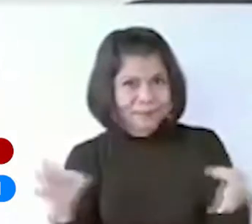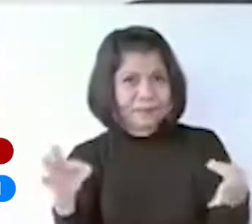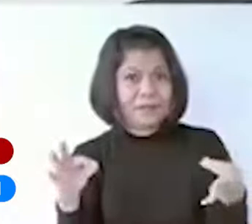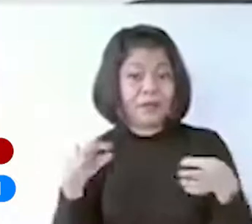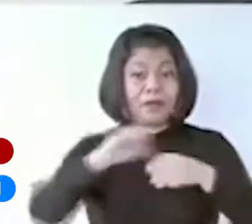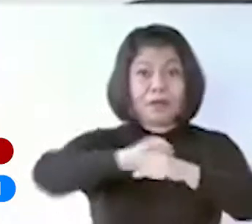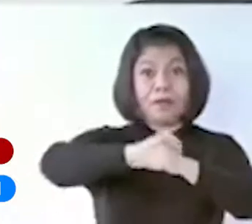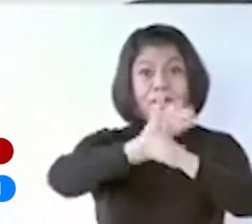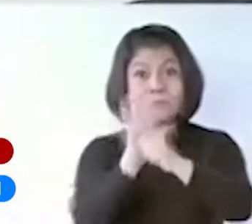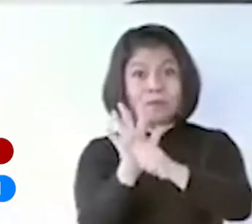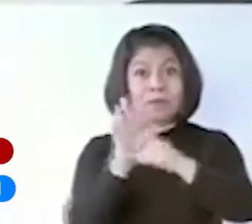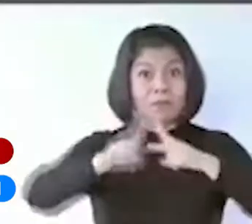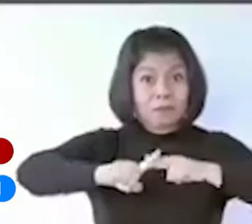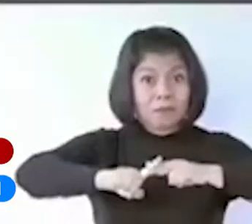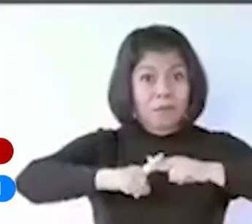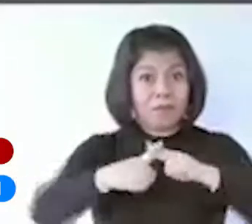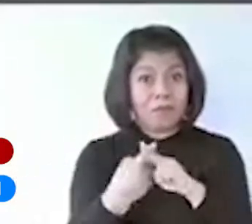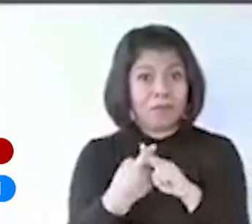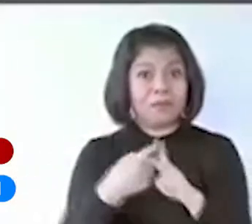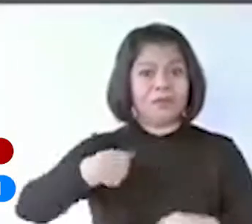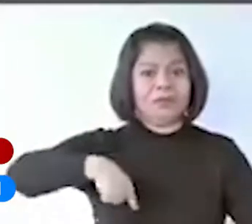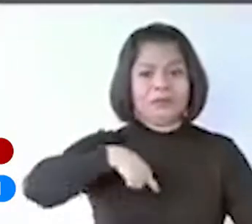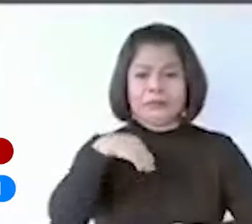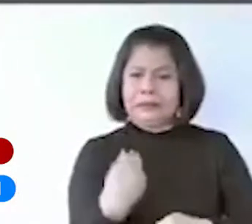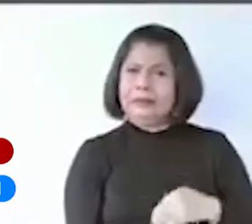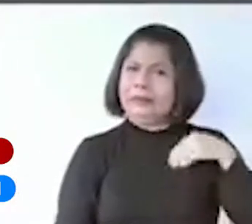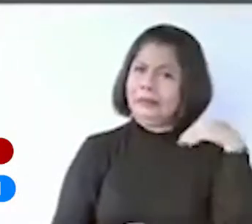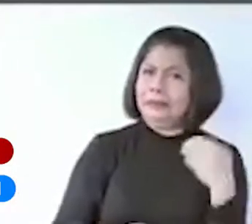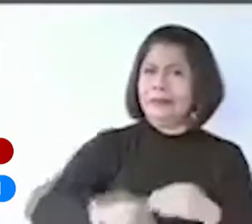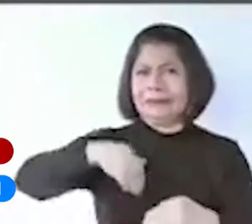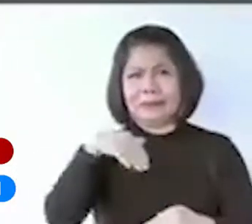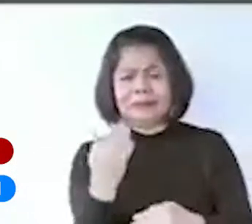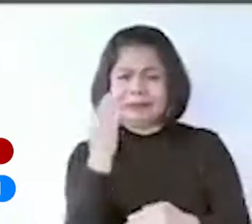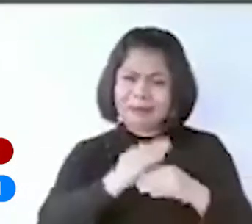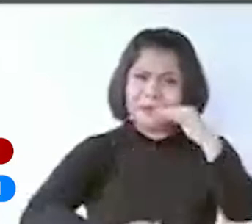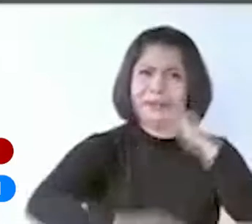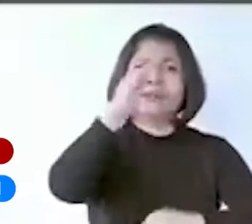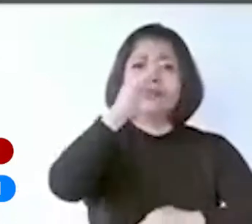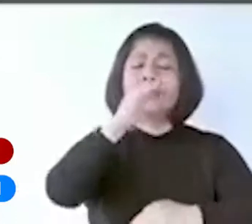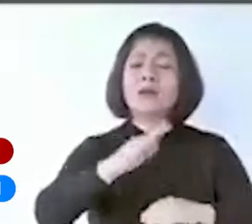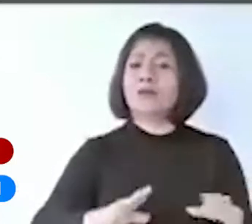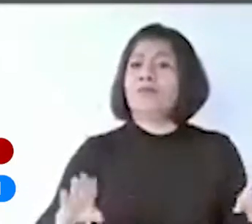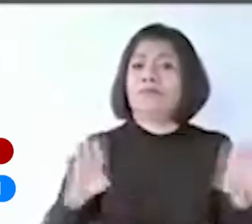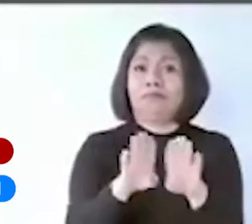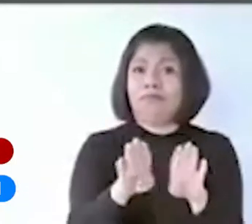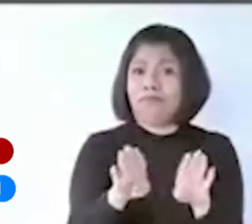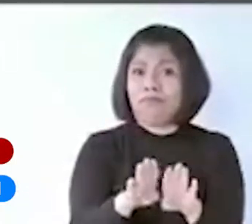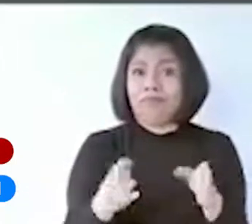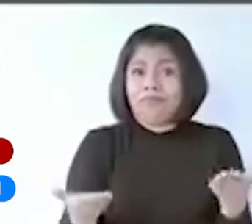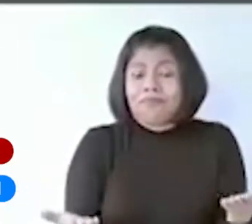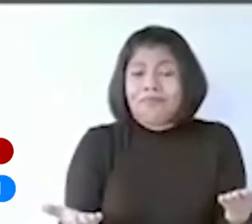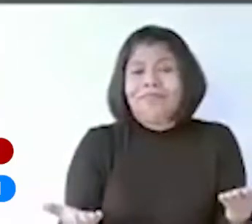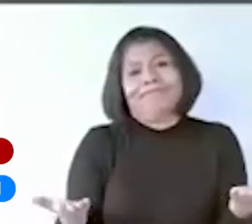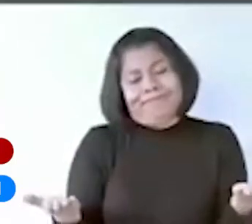pandemia del COVID en Quintana Roo. Porque aquí, además de la crisis